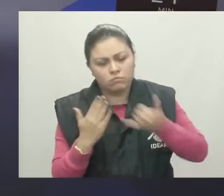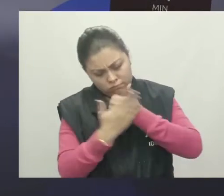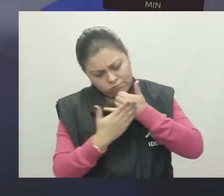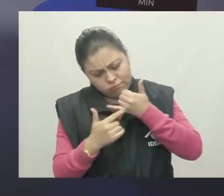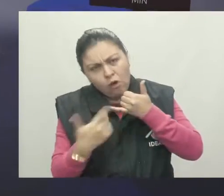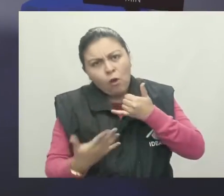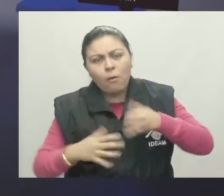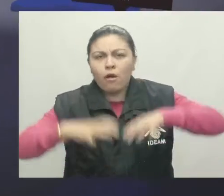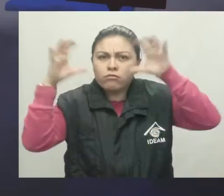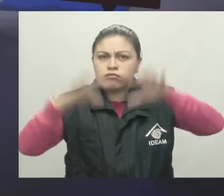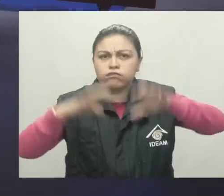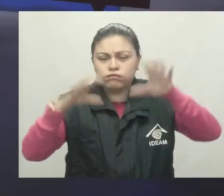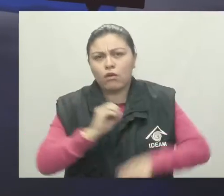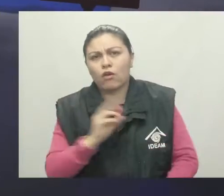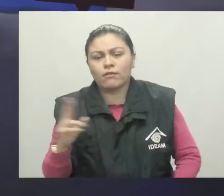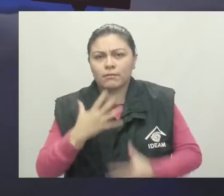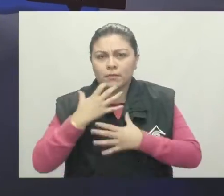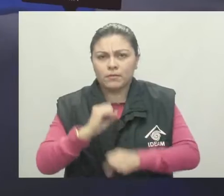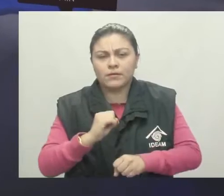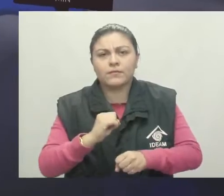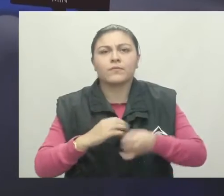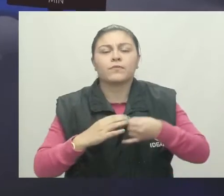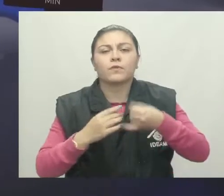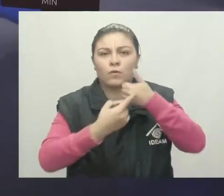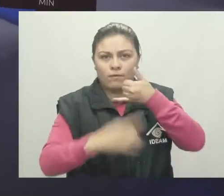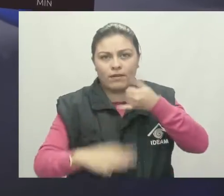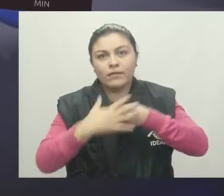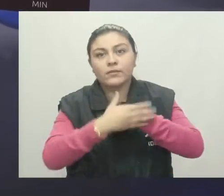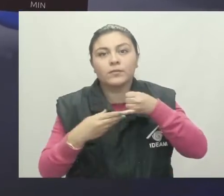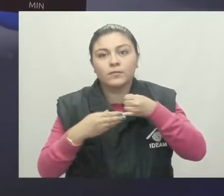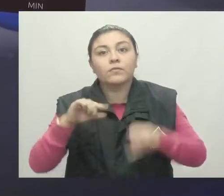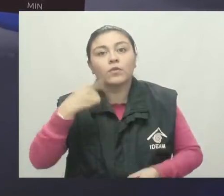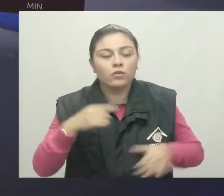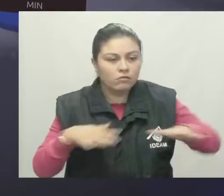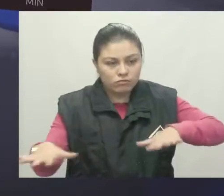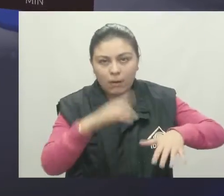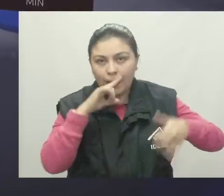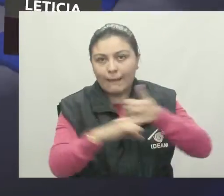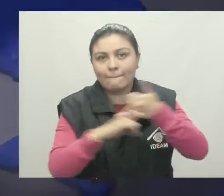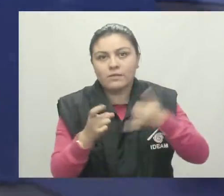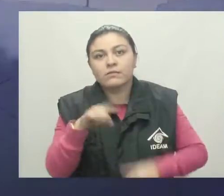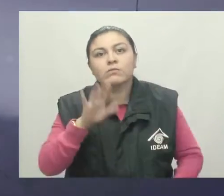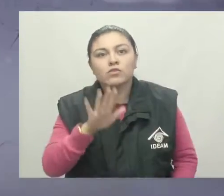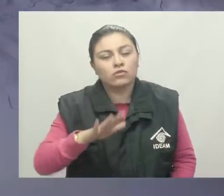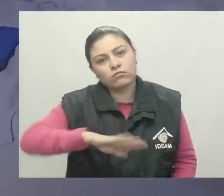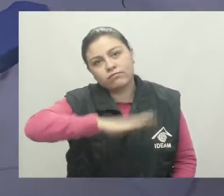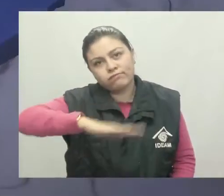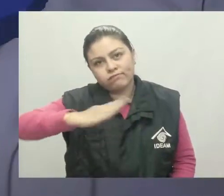lluvias al oriente del Baupés, Guaviara y Guainía así como en amplios sectores del Amazonas y a lo largo de su pie de monte